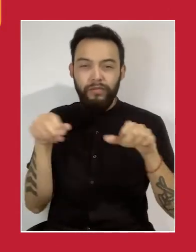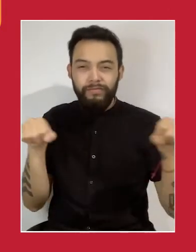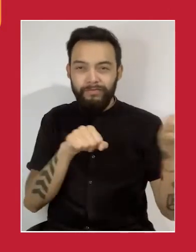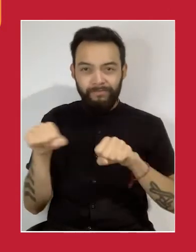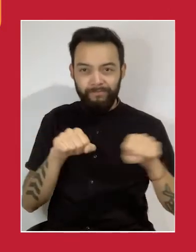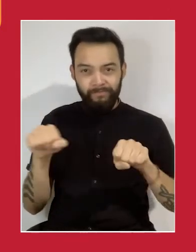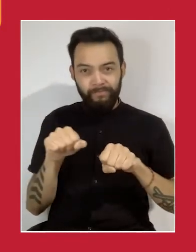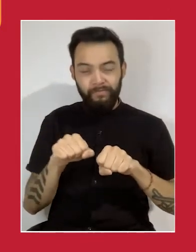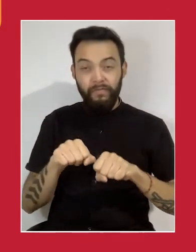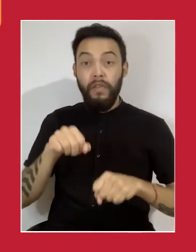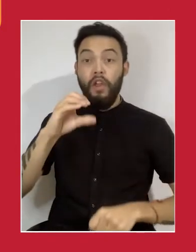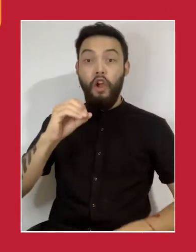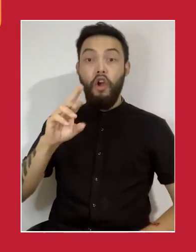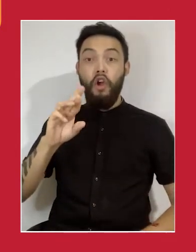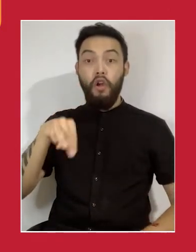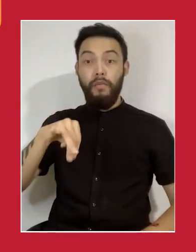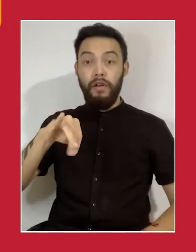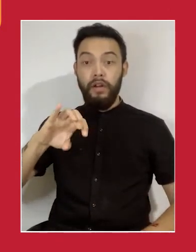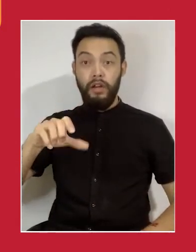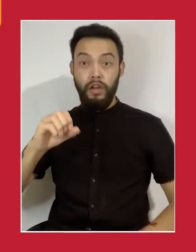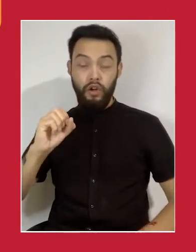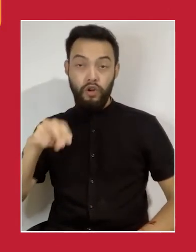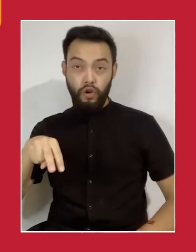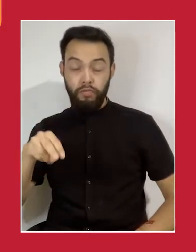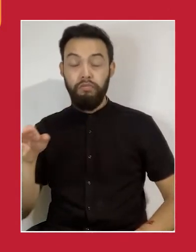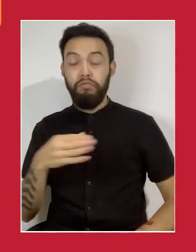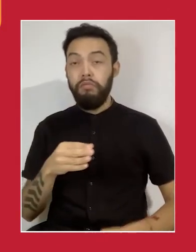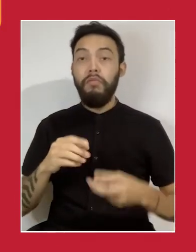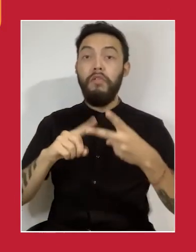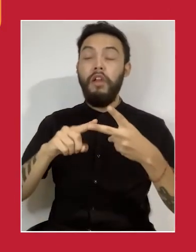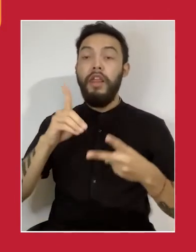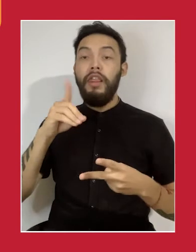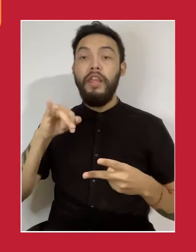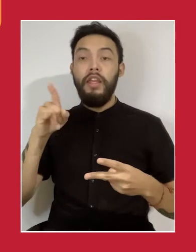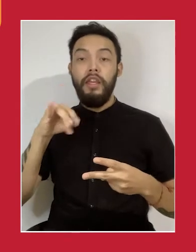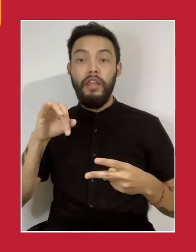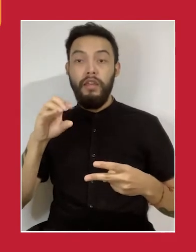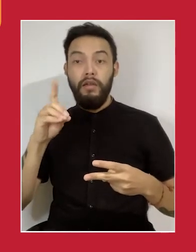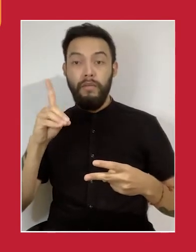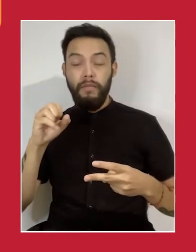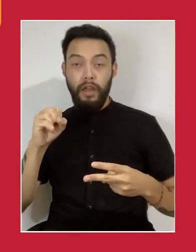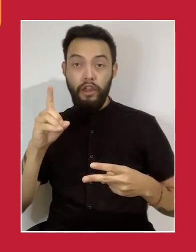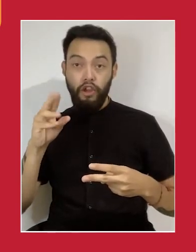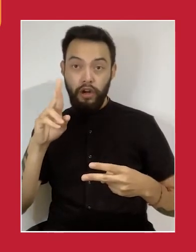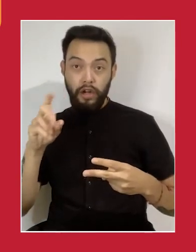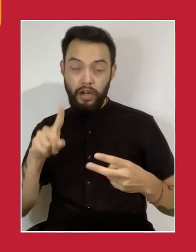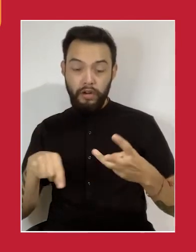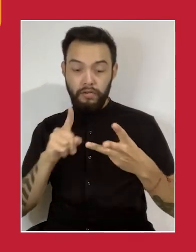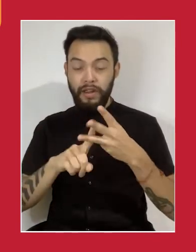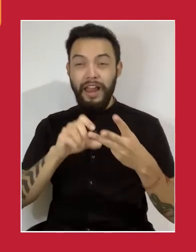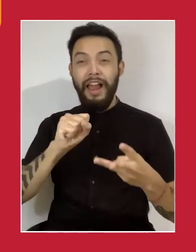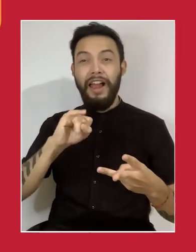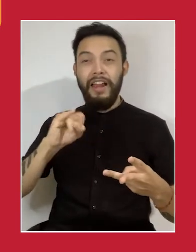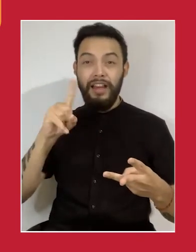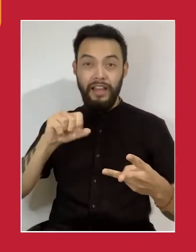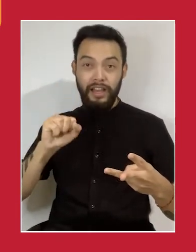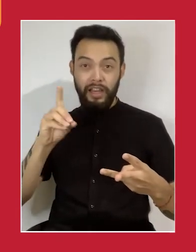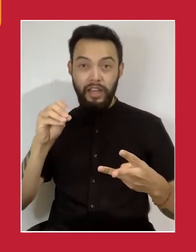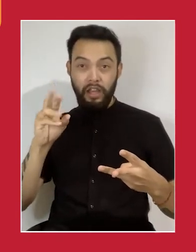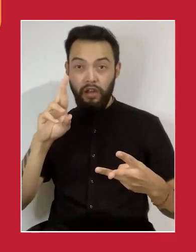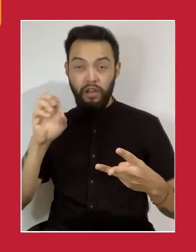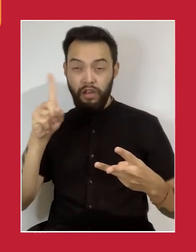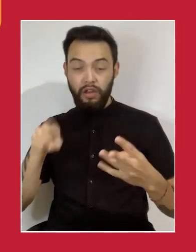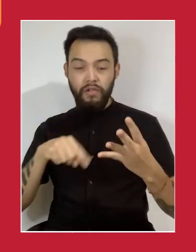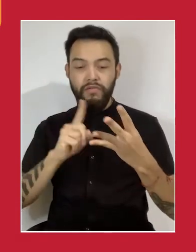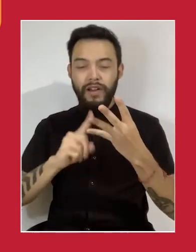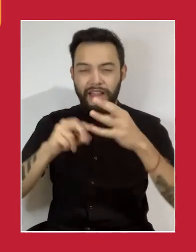de hormigón, disipadores de energía, aisladores sísmicos, rigurosos estudios